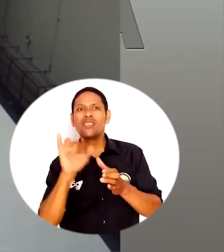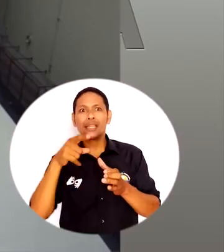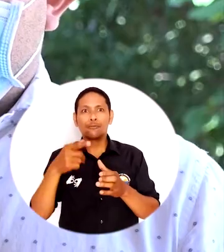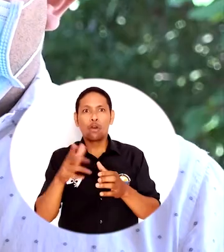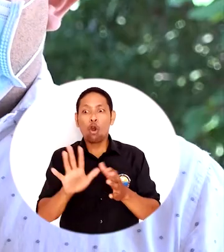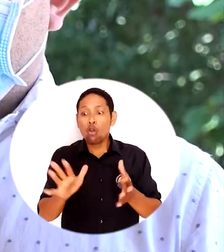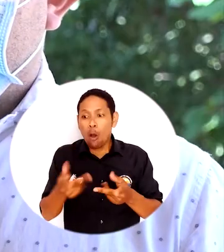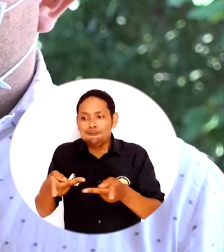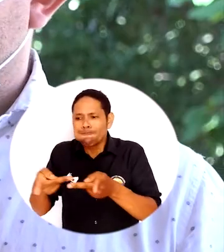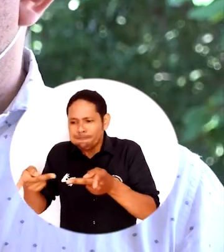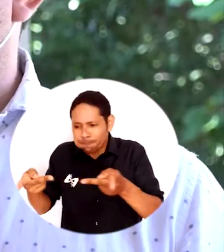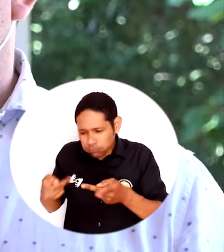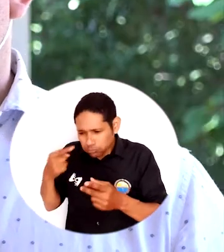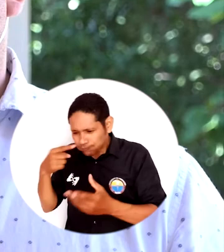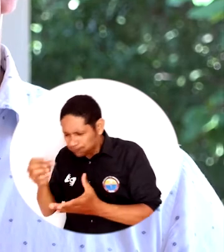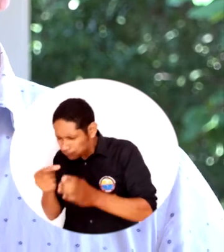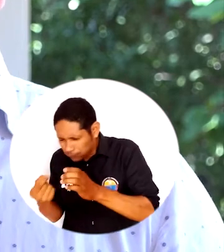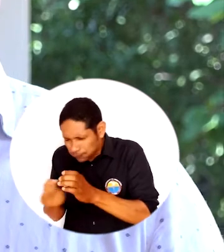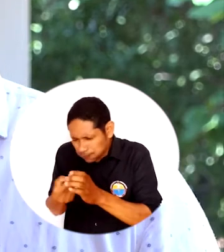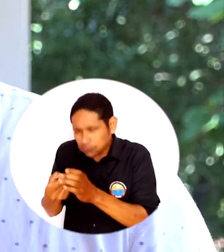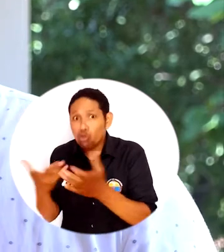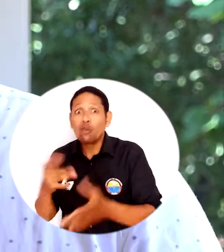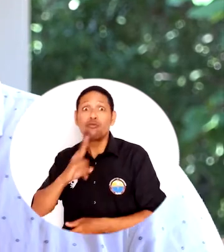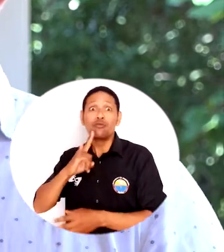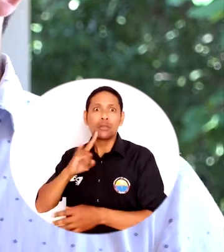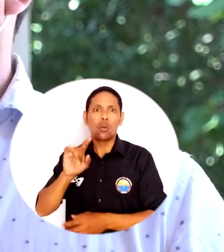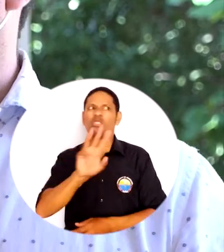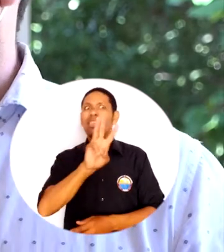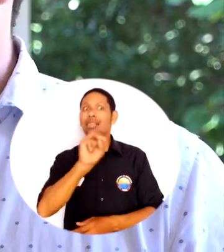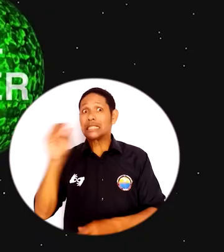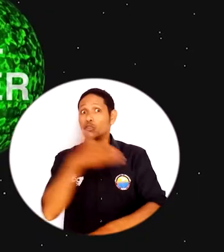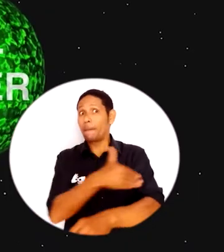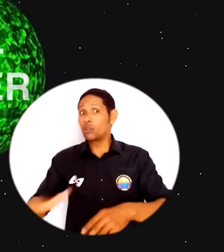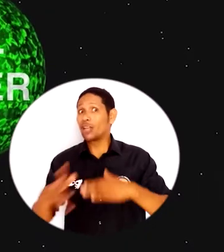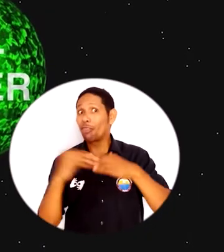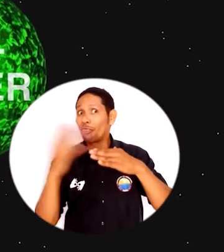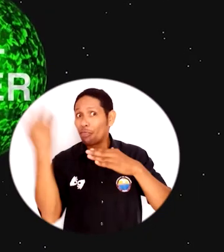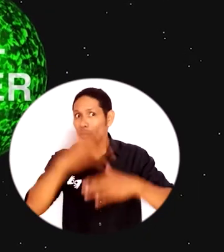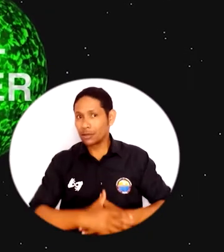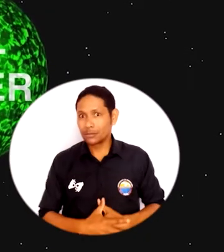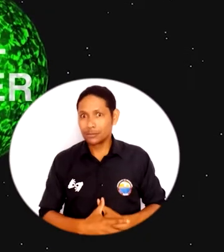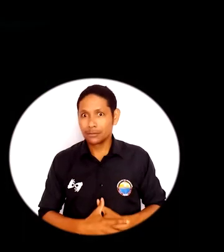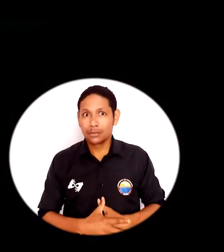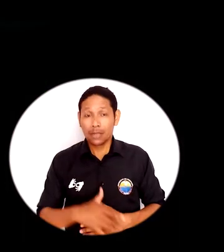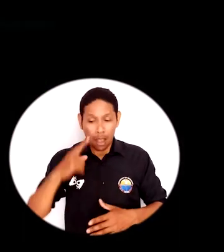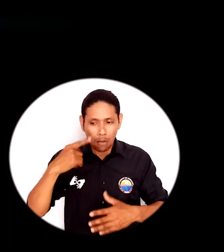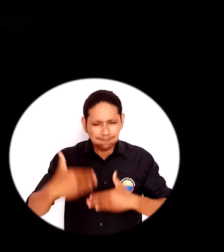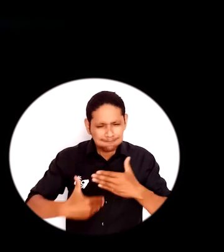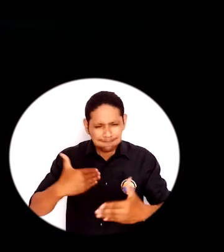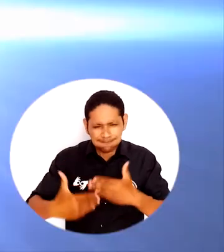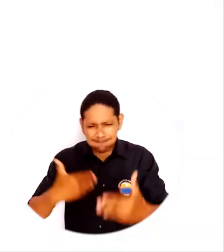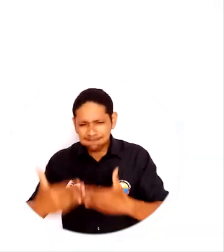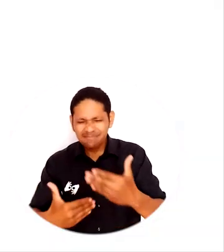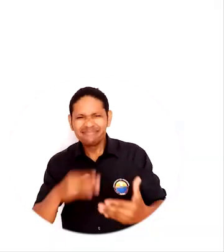que tiene su base en el laboratorio Fermilab en los Estados Unidos, tuvo un presupuesto inicial de 300 millones de dólares. El importante logro académico es resultado